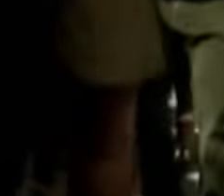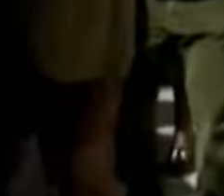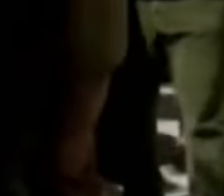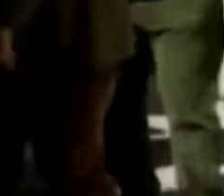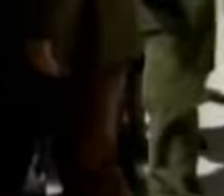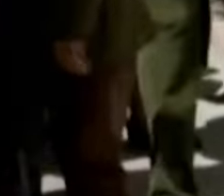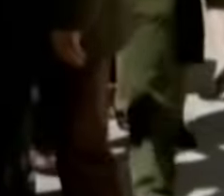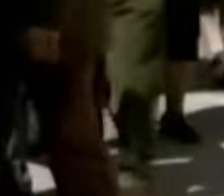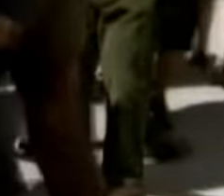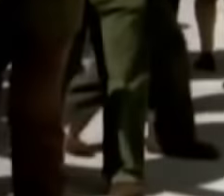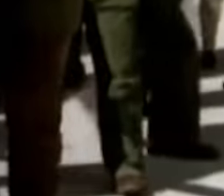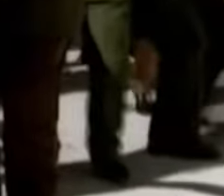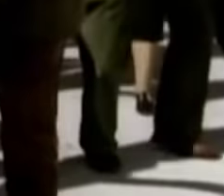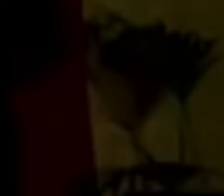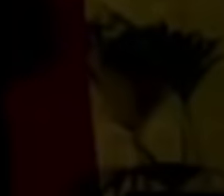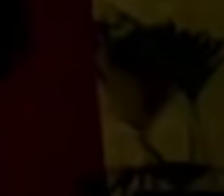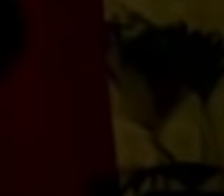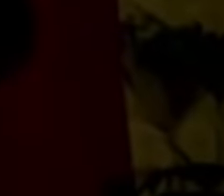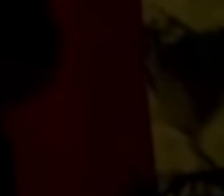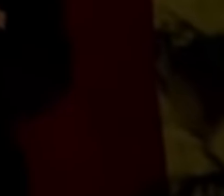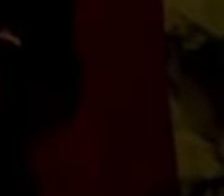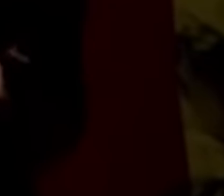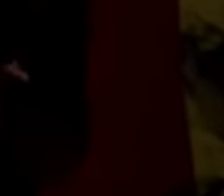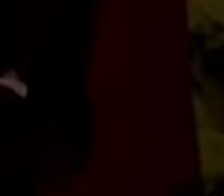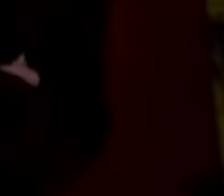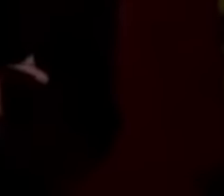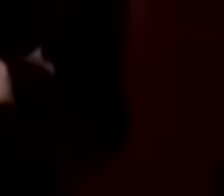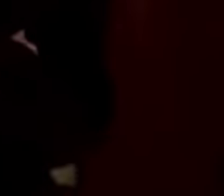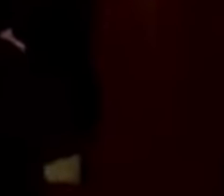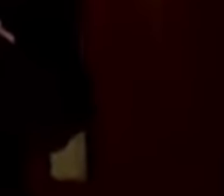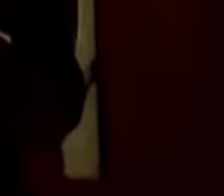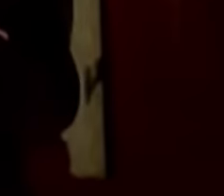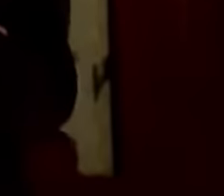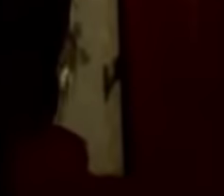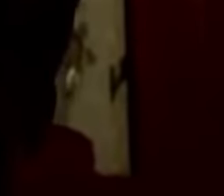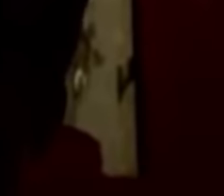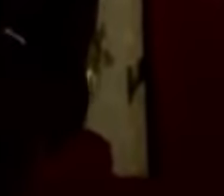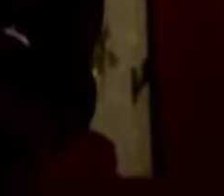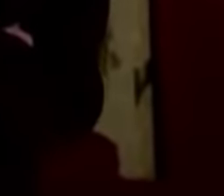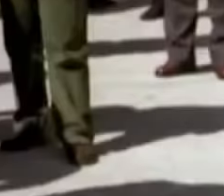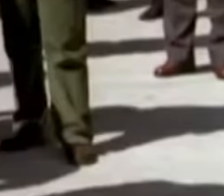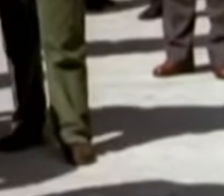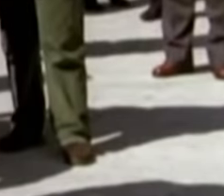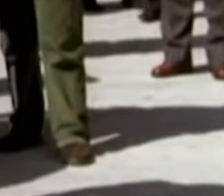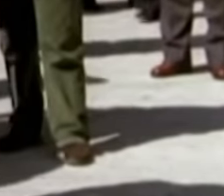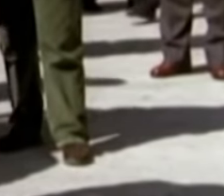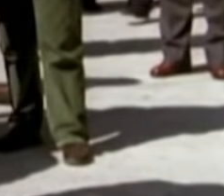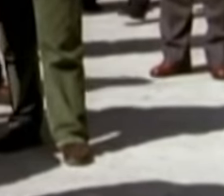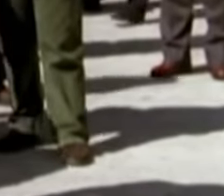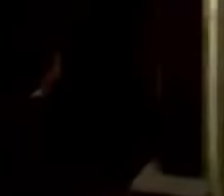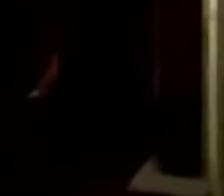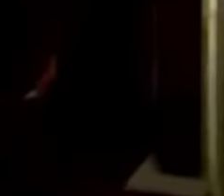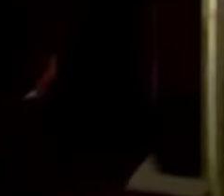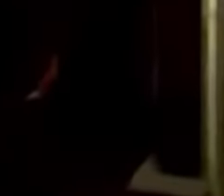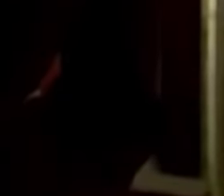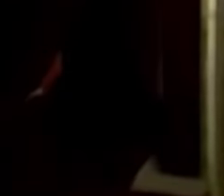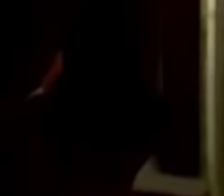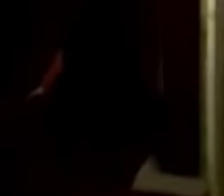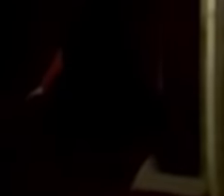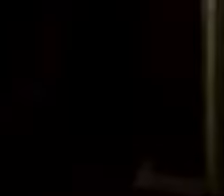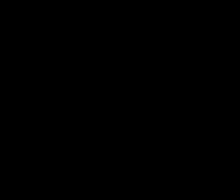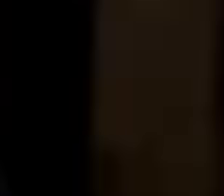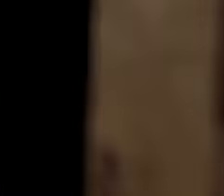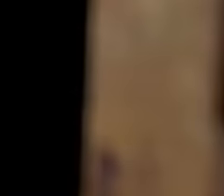Dos episodios distintos por semana. ¡Quiero mi dinero! ¡Si no mato a la empleada! ¡Qué gusto verlo!